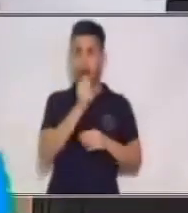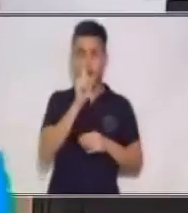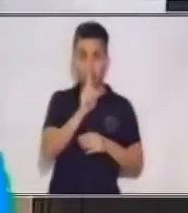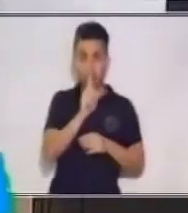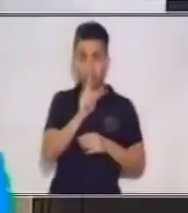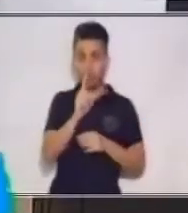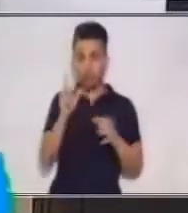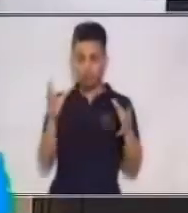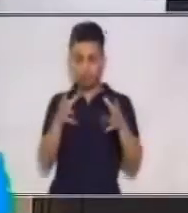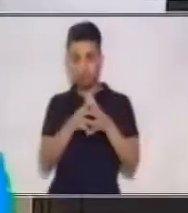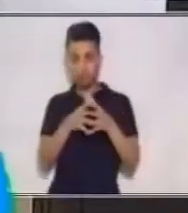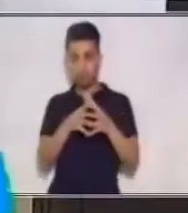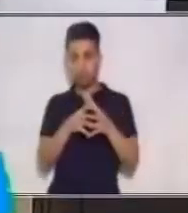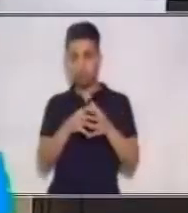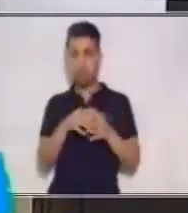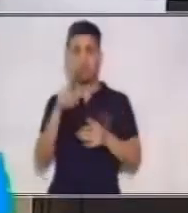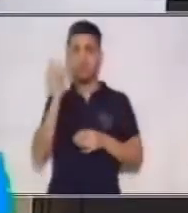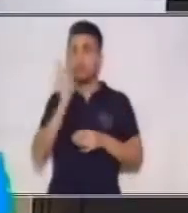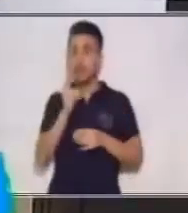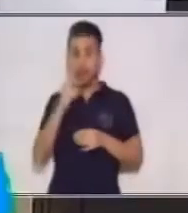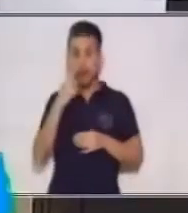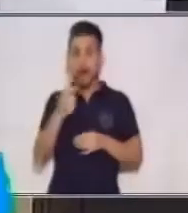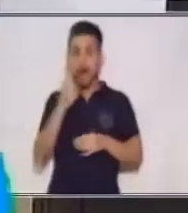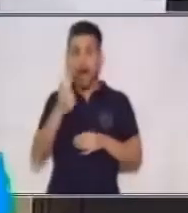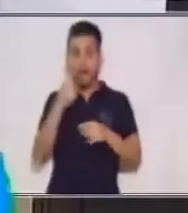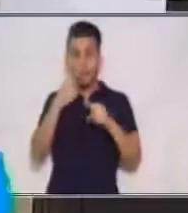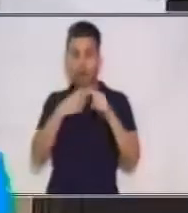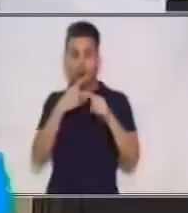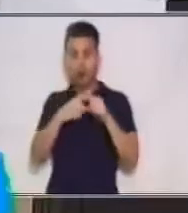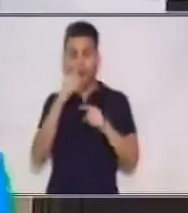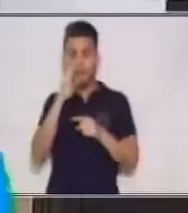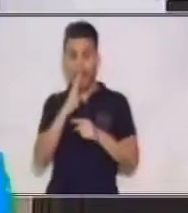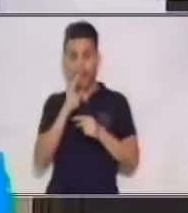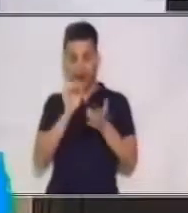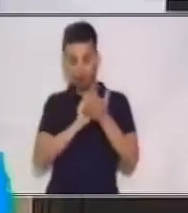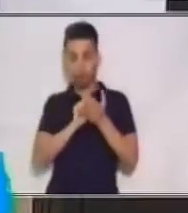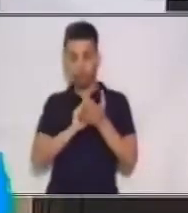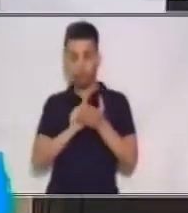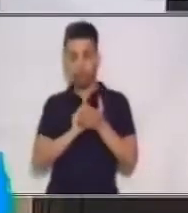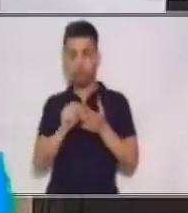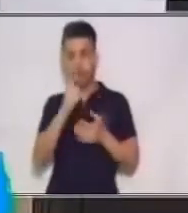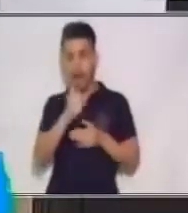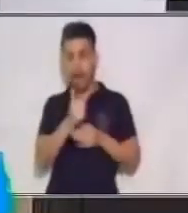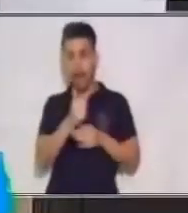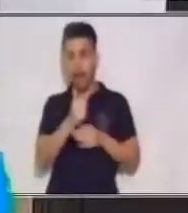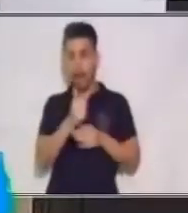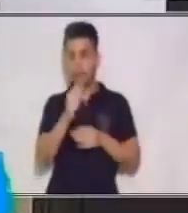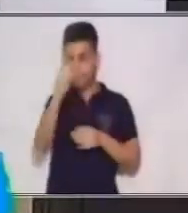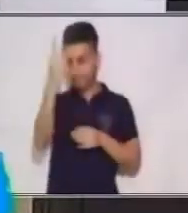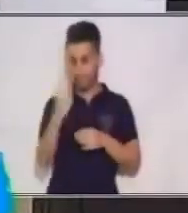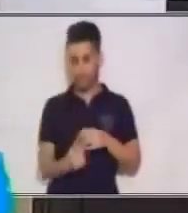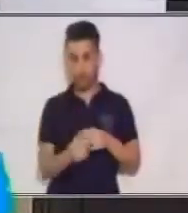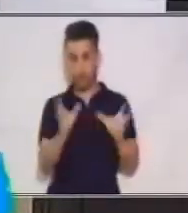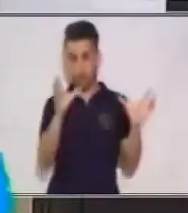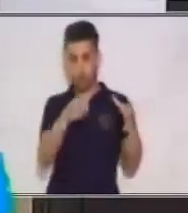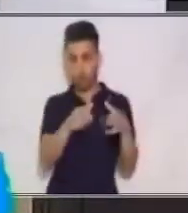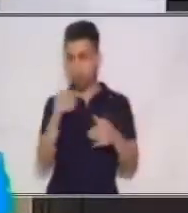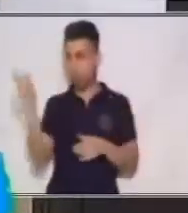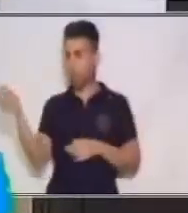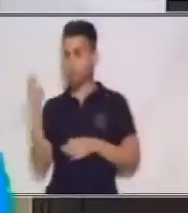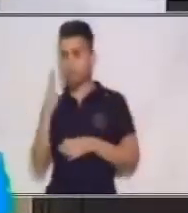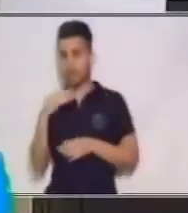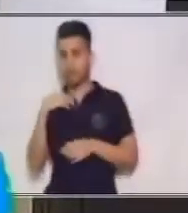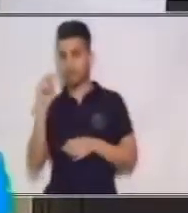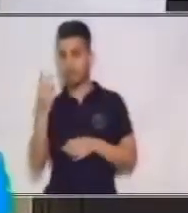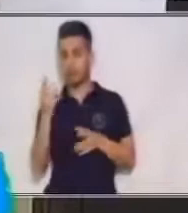Lo vamos a escribir como un producto A por B. A, mi primer conjunto, y B, mi segundo